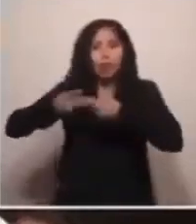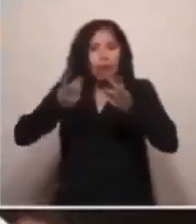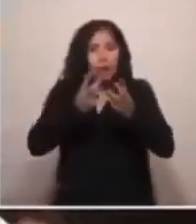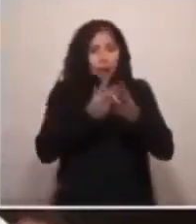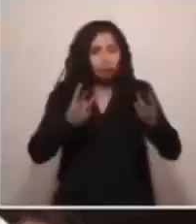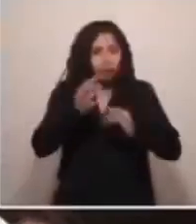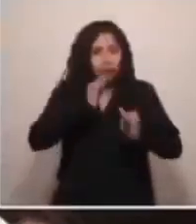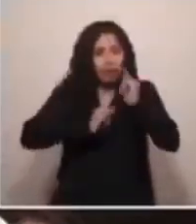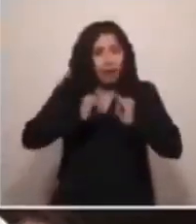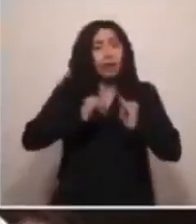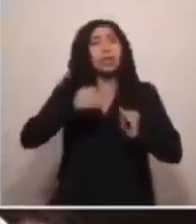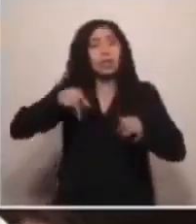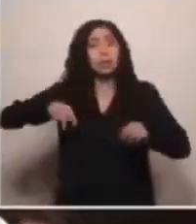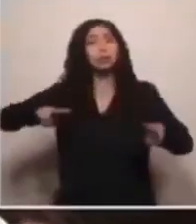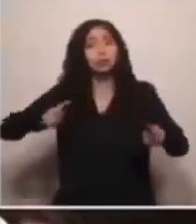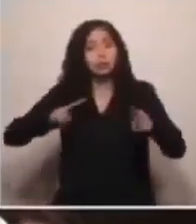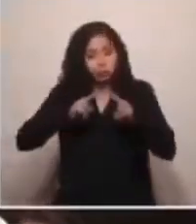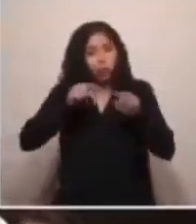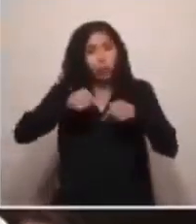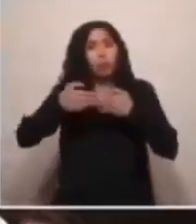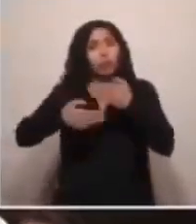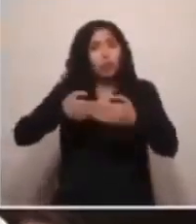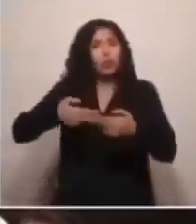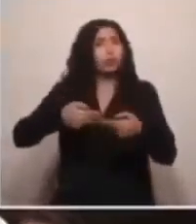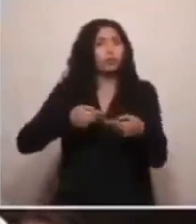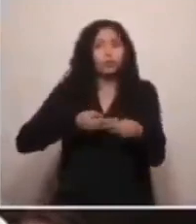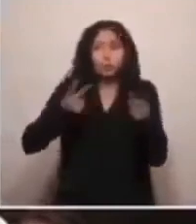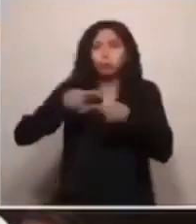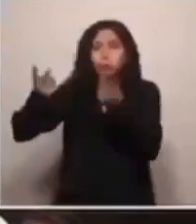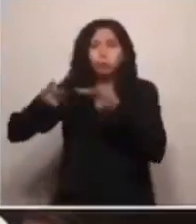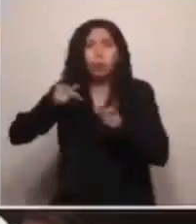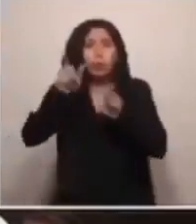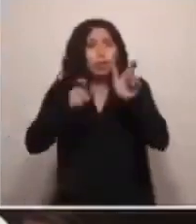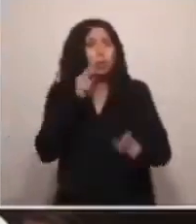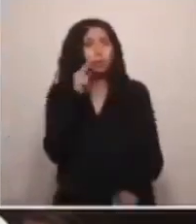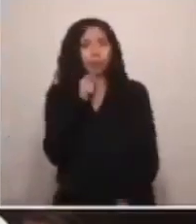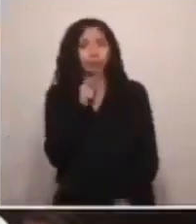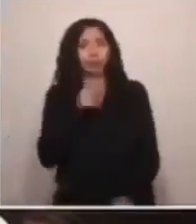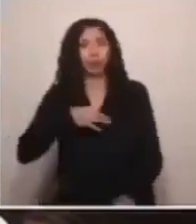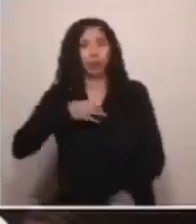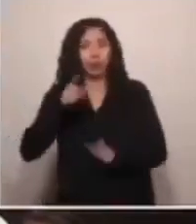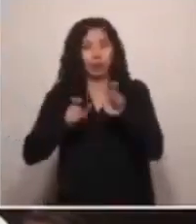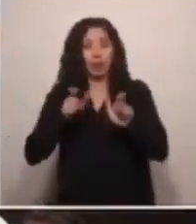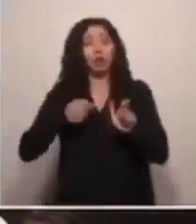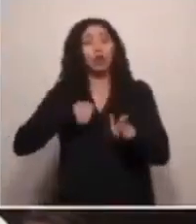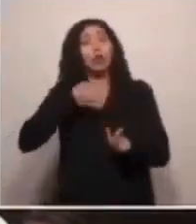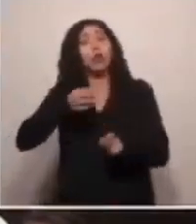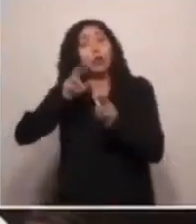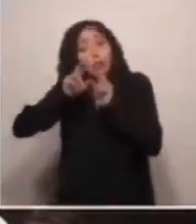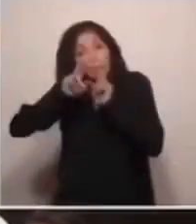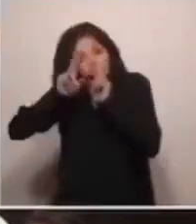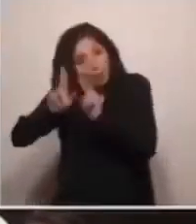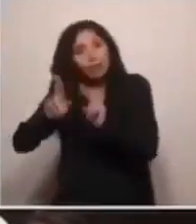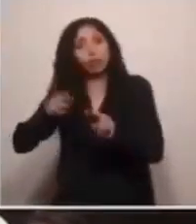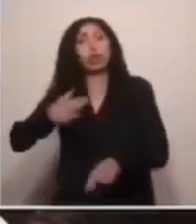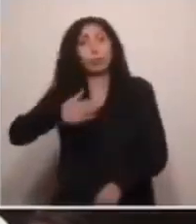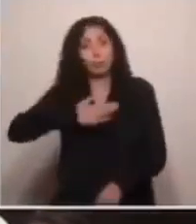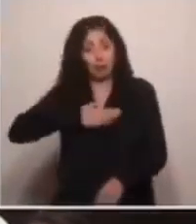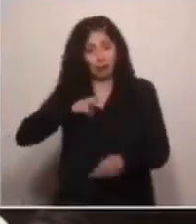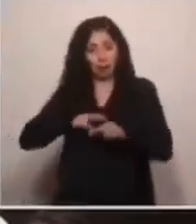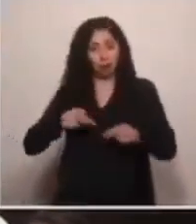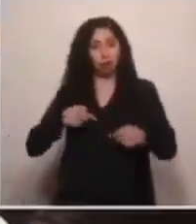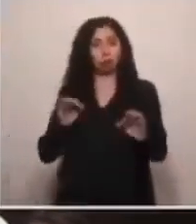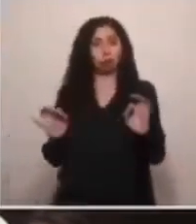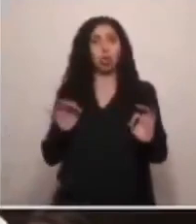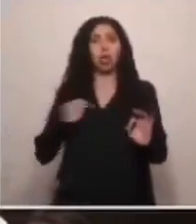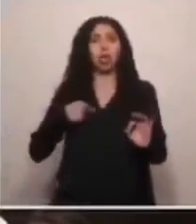y se construye este proceso de cara a la ciudadanía y no en las sombras. Se lo digo con todo respeto desde mi asiento privilegiado, como joven de